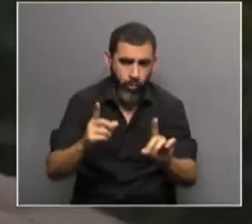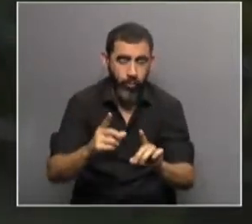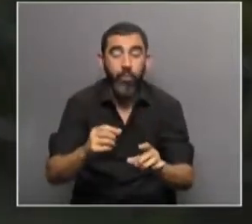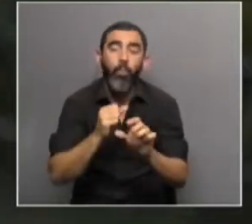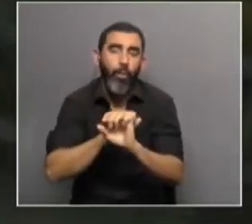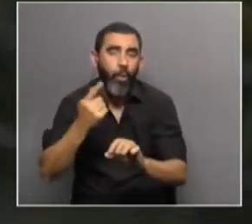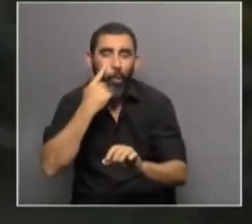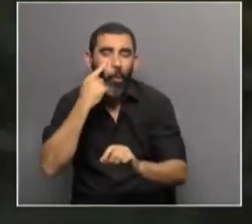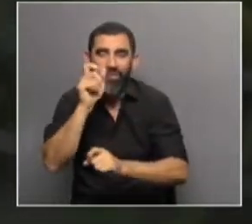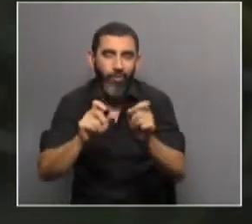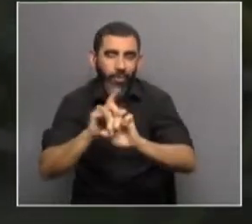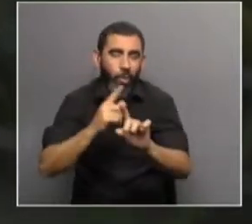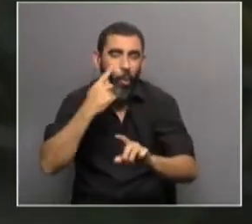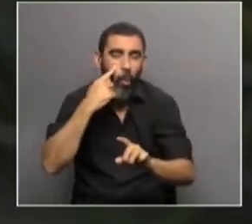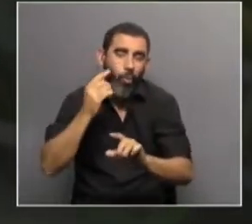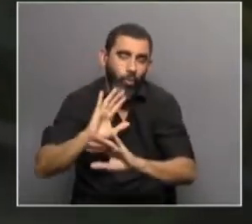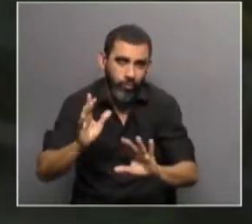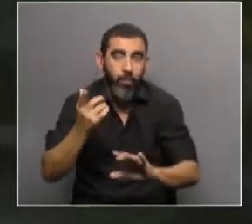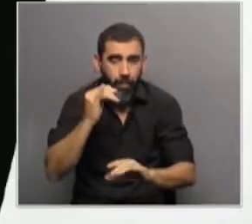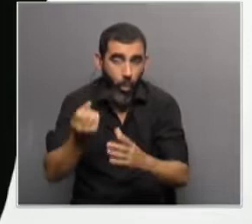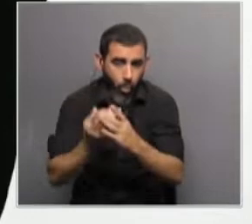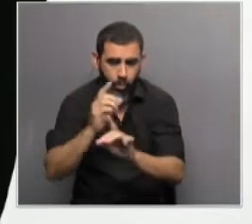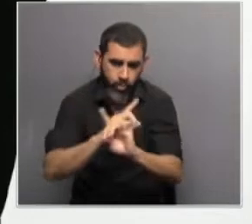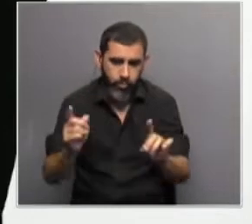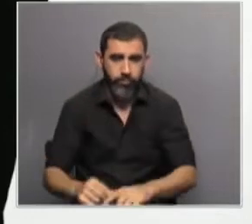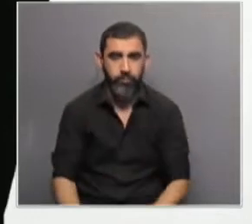no es conocido, no se ha hecho masivo, pero no es nuevo.